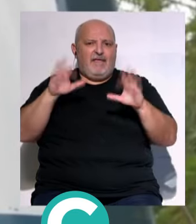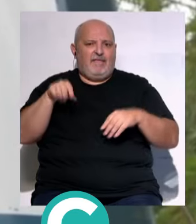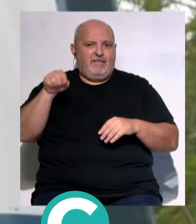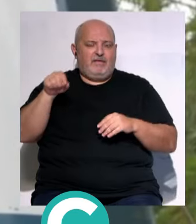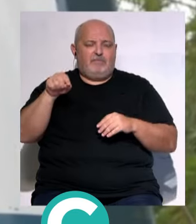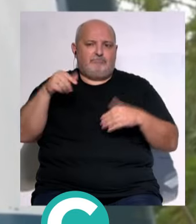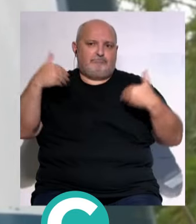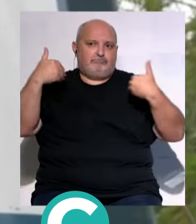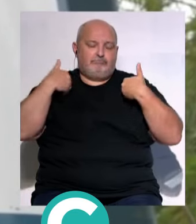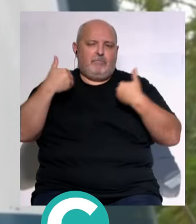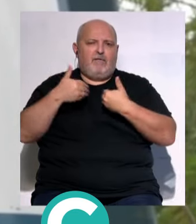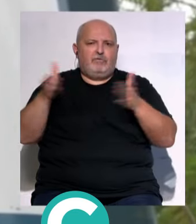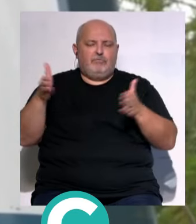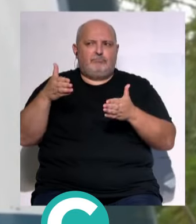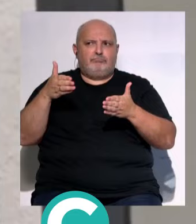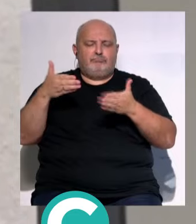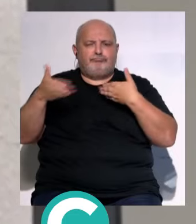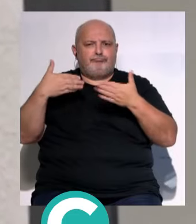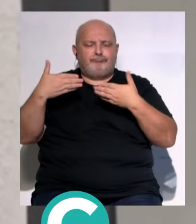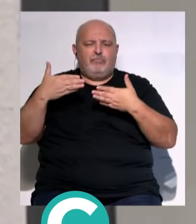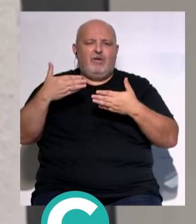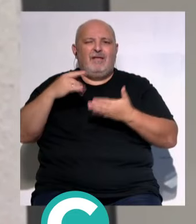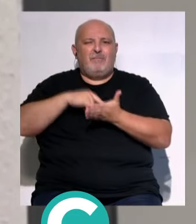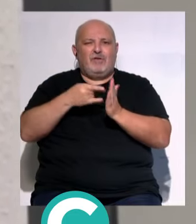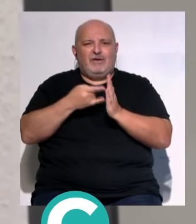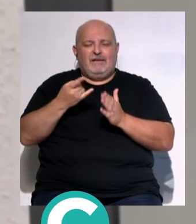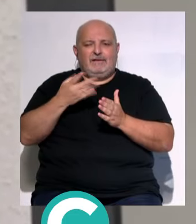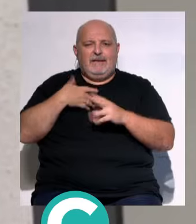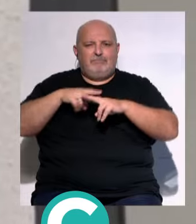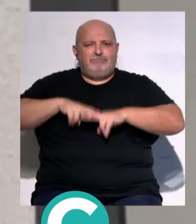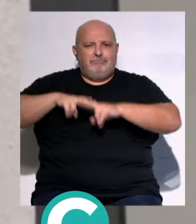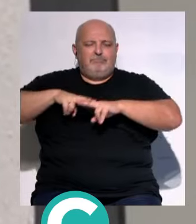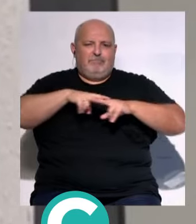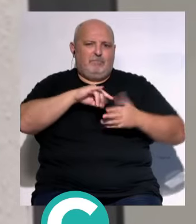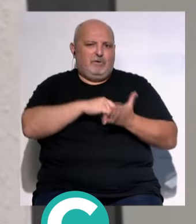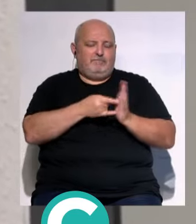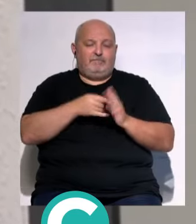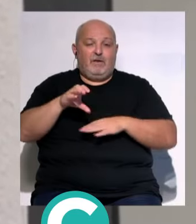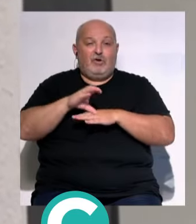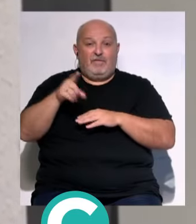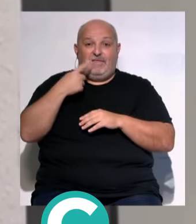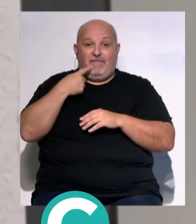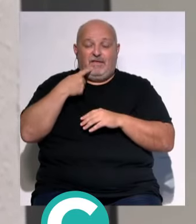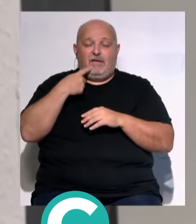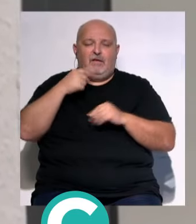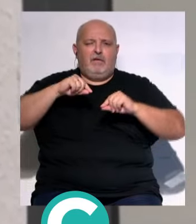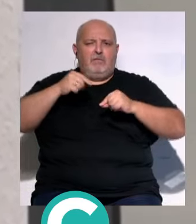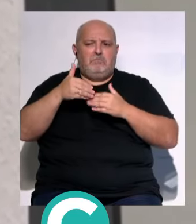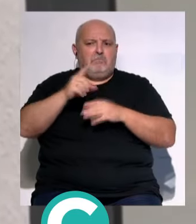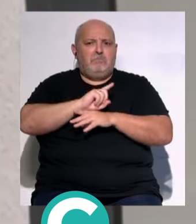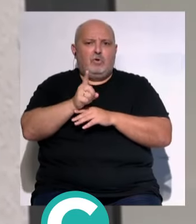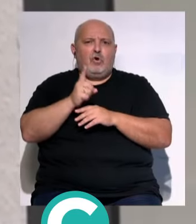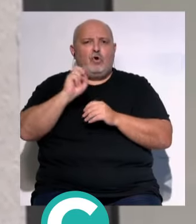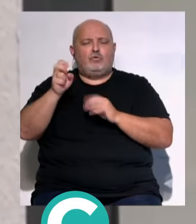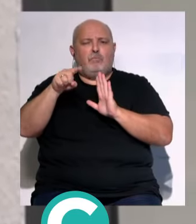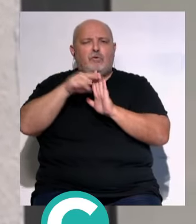Cádiz... ...una institución abierta a la redefinición del proyecto... ...según Sanz. El consejero ha anunciado la firma muy pronto...